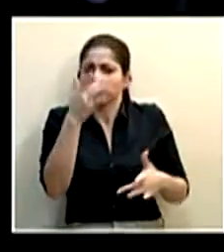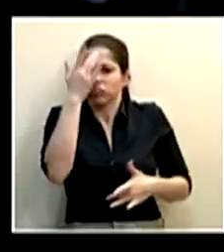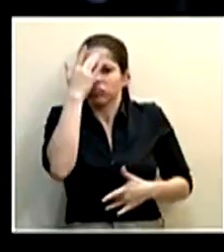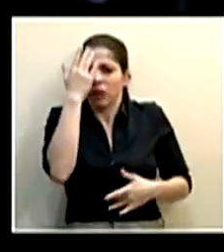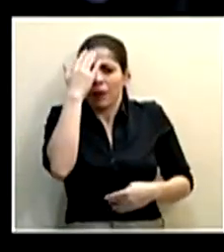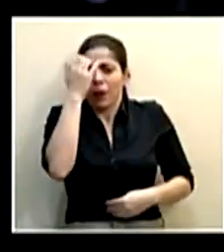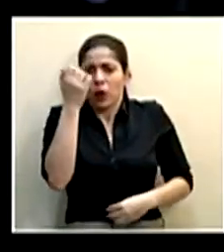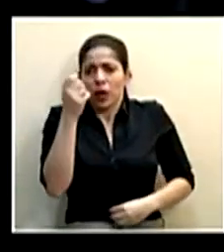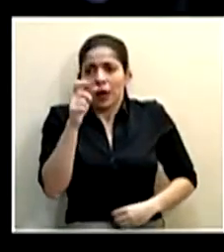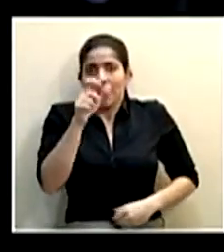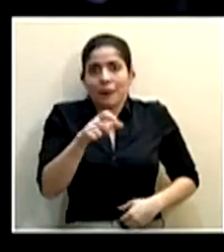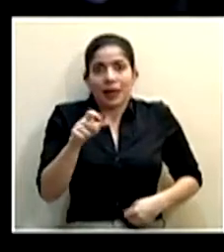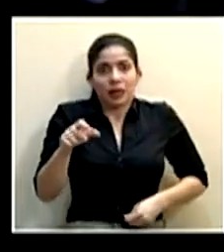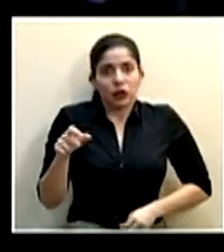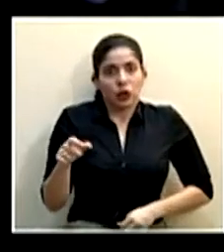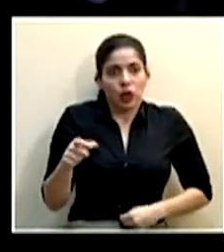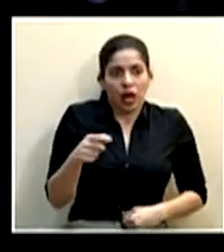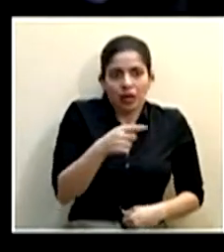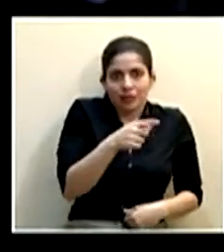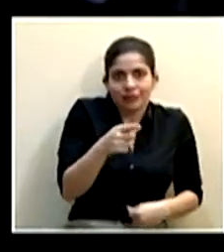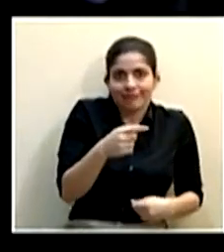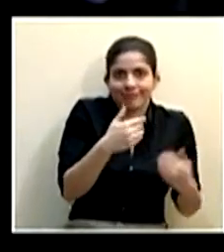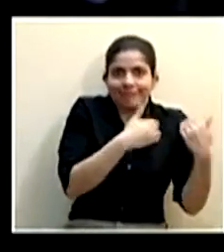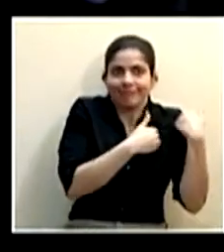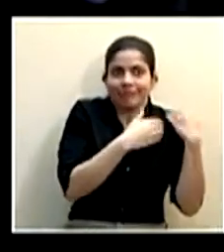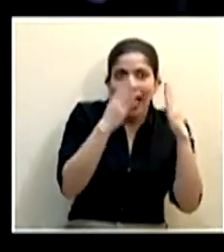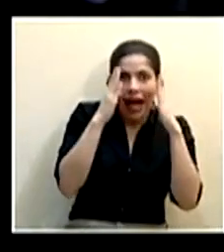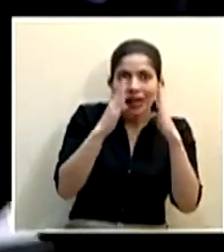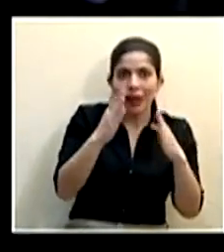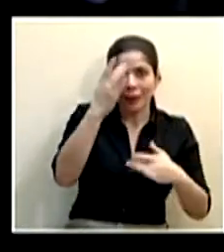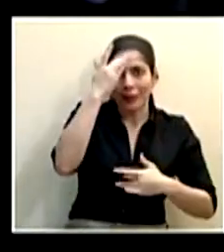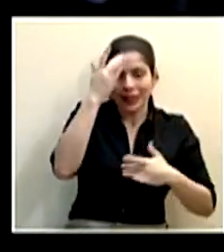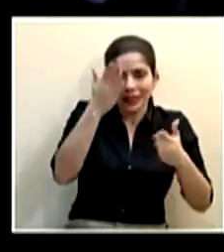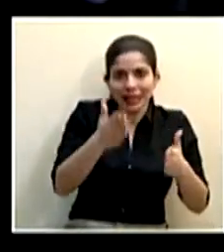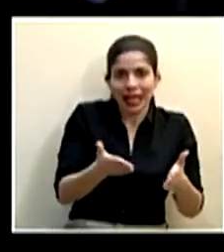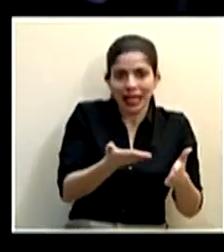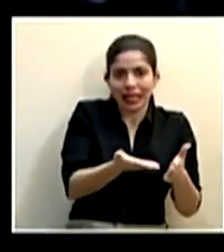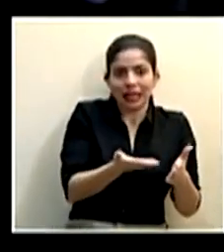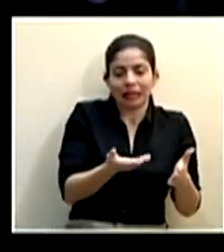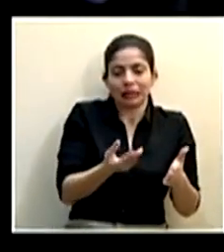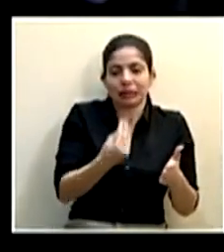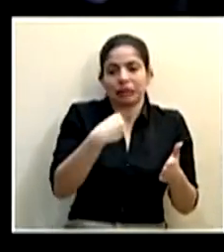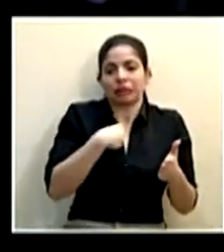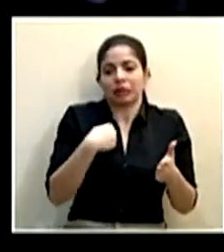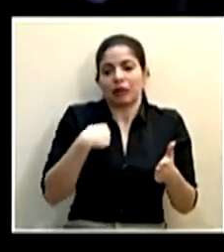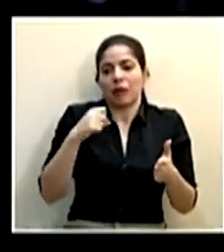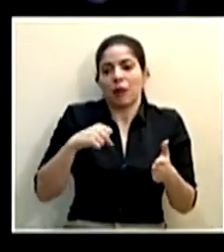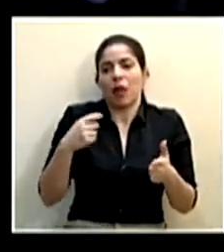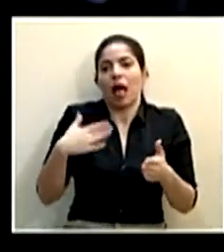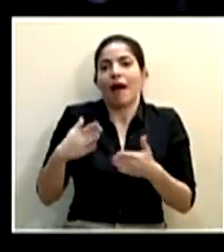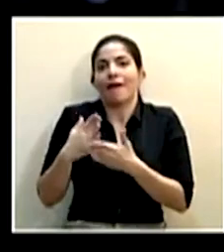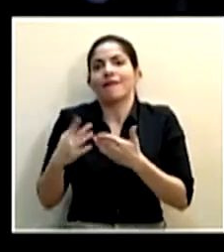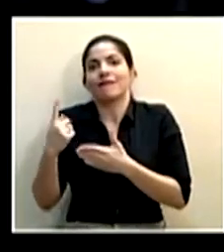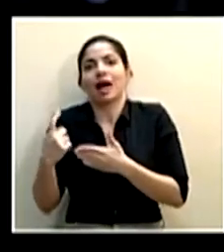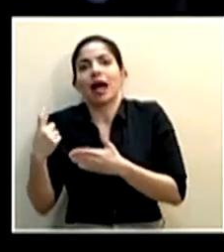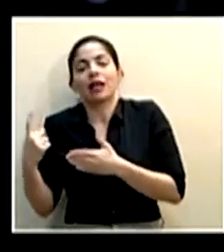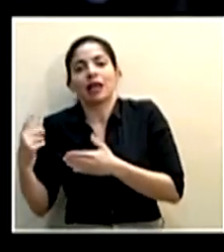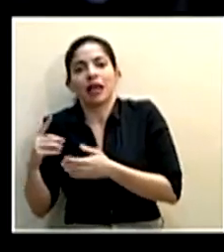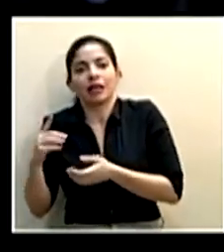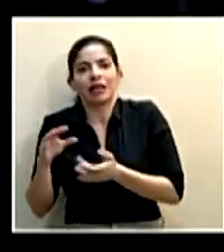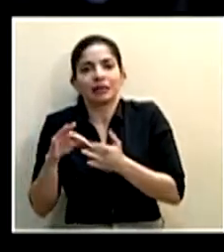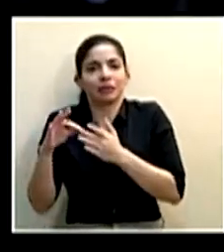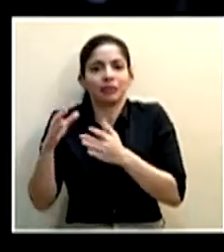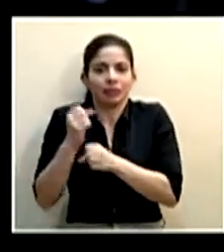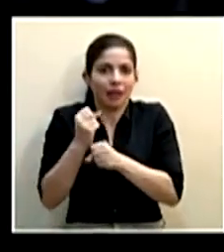vista de que el personal es el que está atendiendo a los pacientes y pues evidentemente podría haber algún faltante en algún centro médico